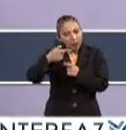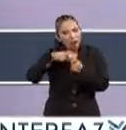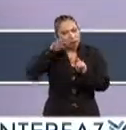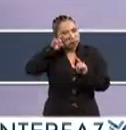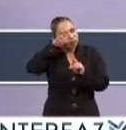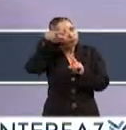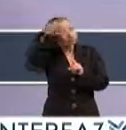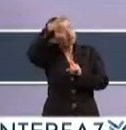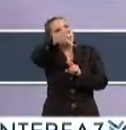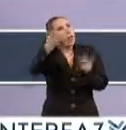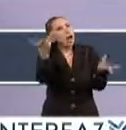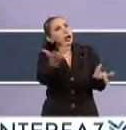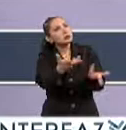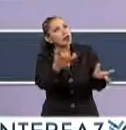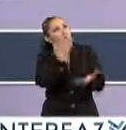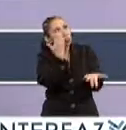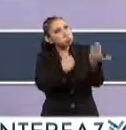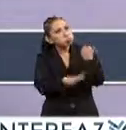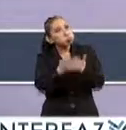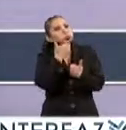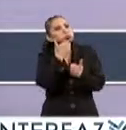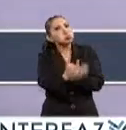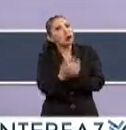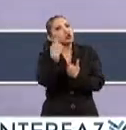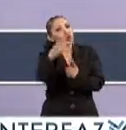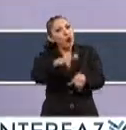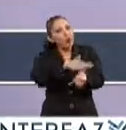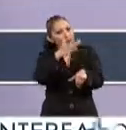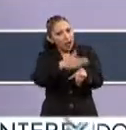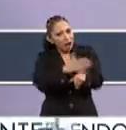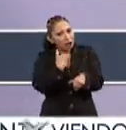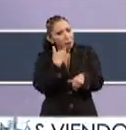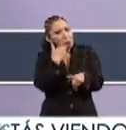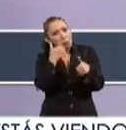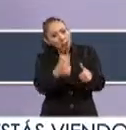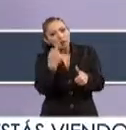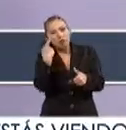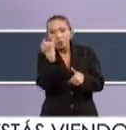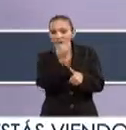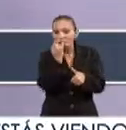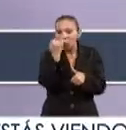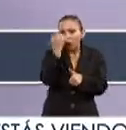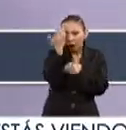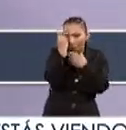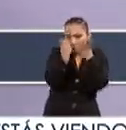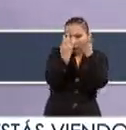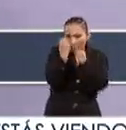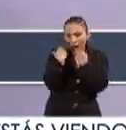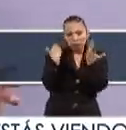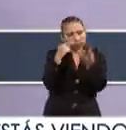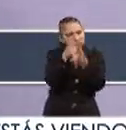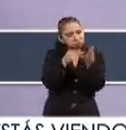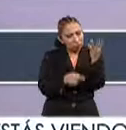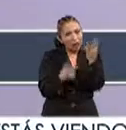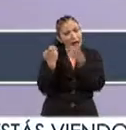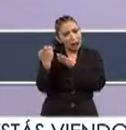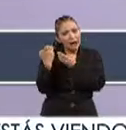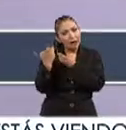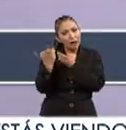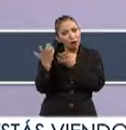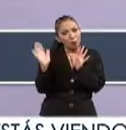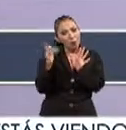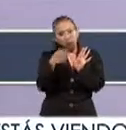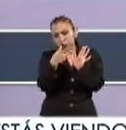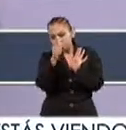esa visión a largo plazo para poder ir bien en sus promedios, a veces dominar otros tipos de idiomas, etcétera, etcétera. Creo que es una